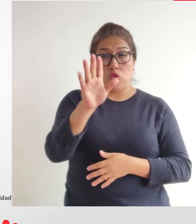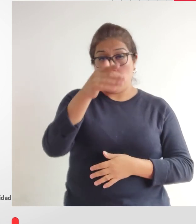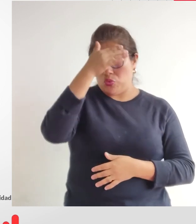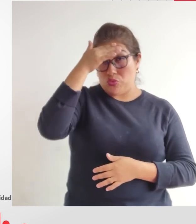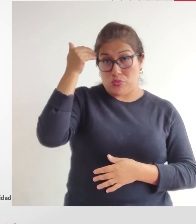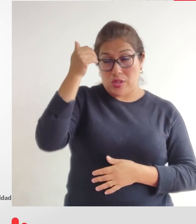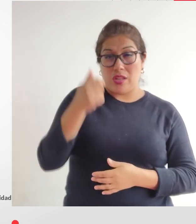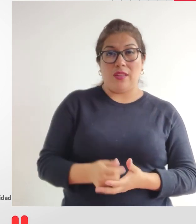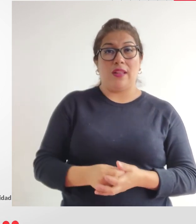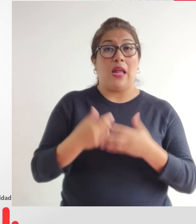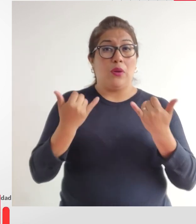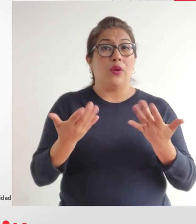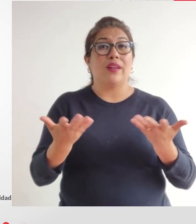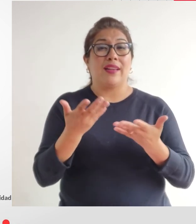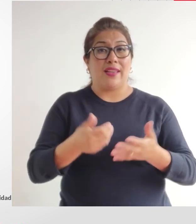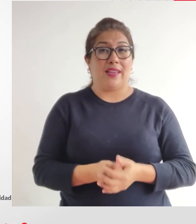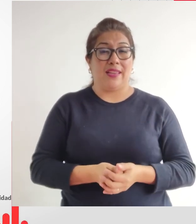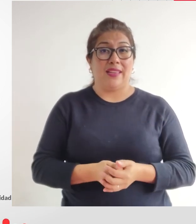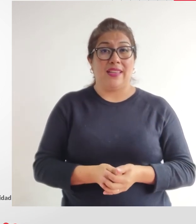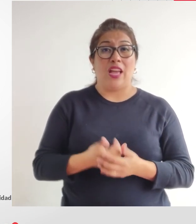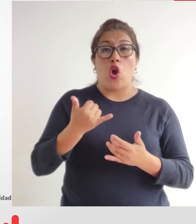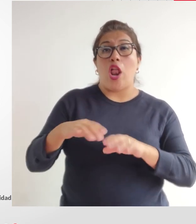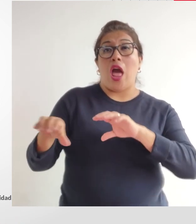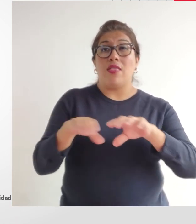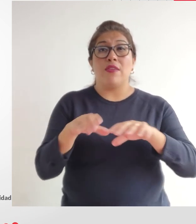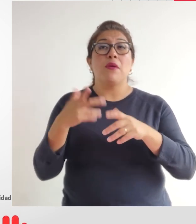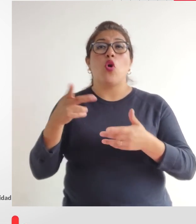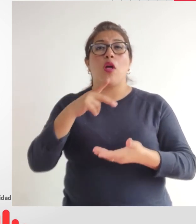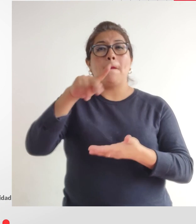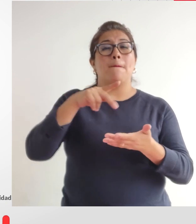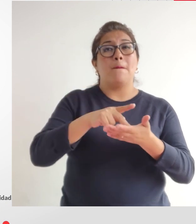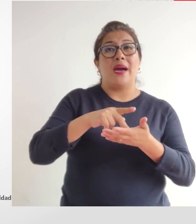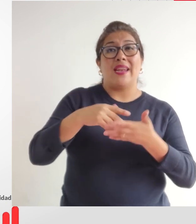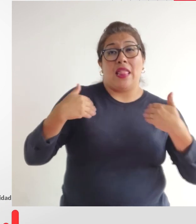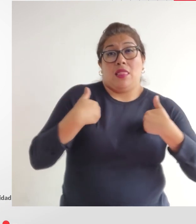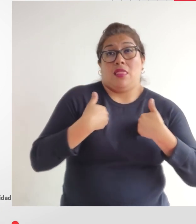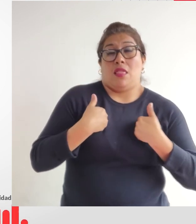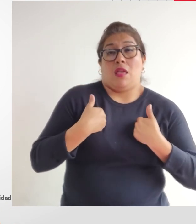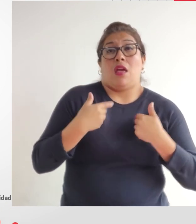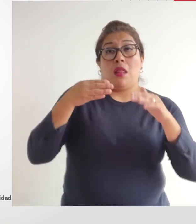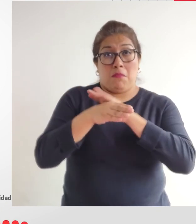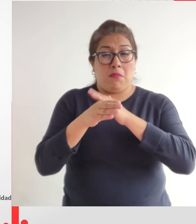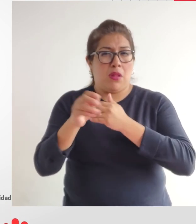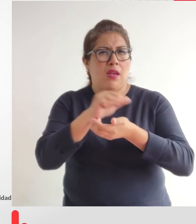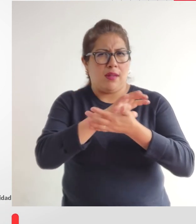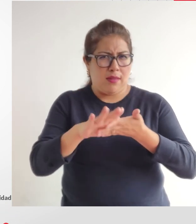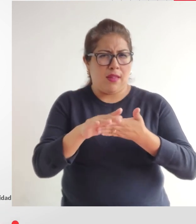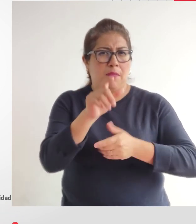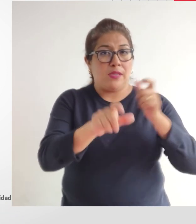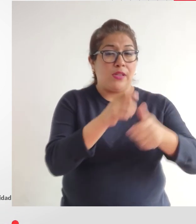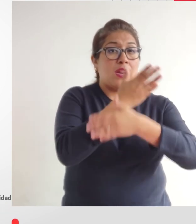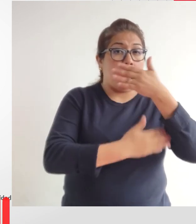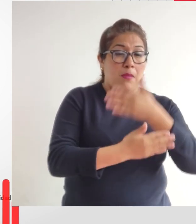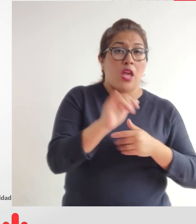olviden que hoy estamos con una actividad en el Parque de las Leyendas el ingreso es gratuito para la persona con discapacidad